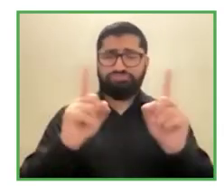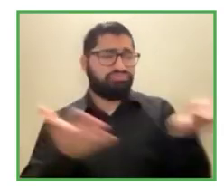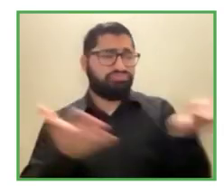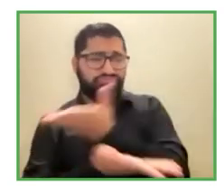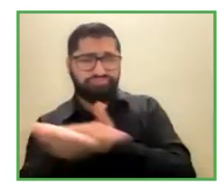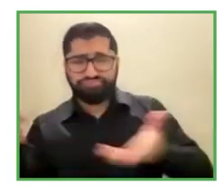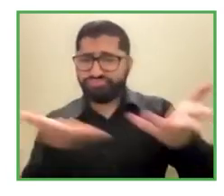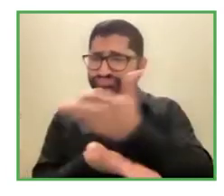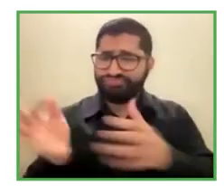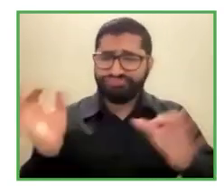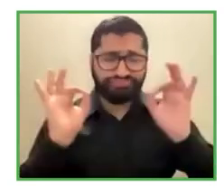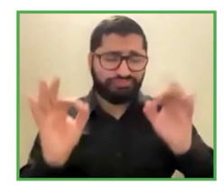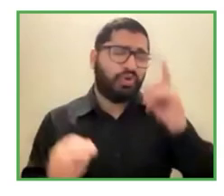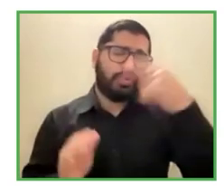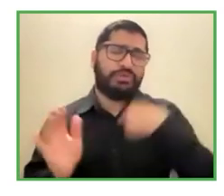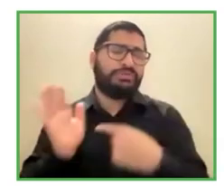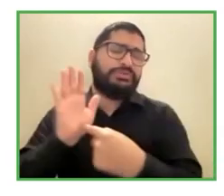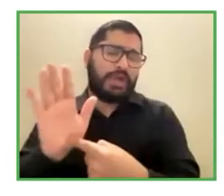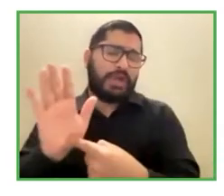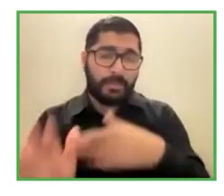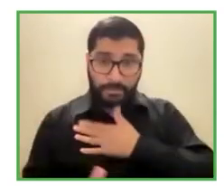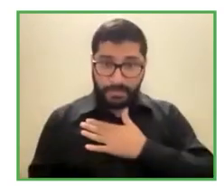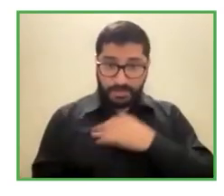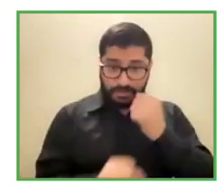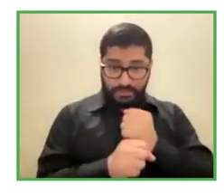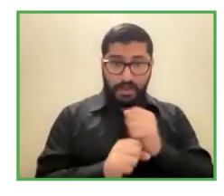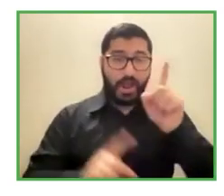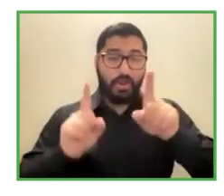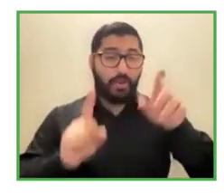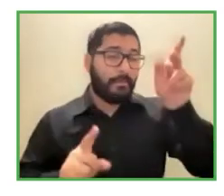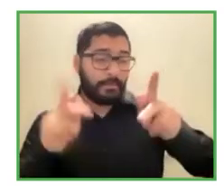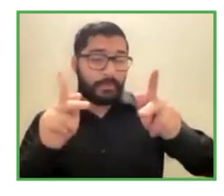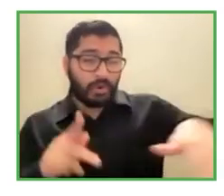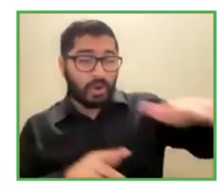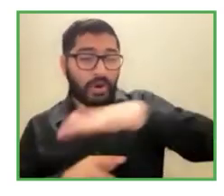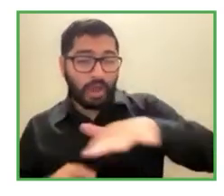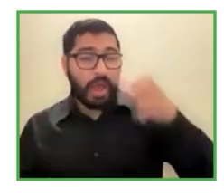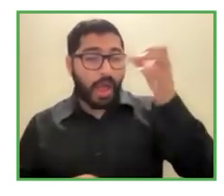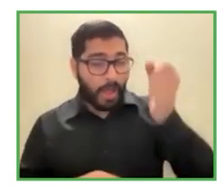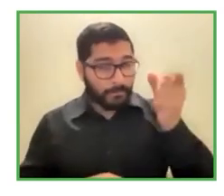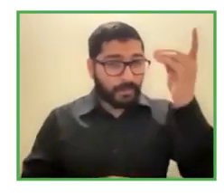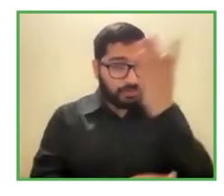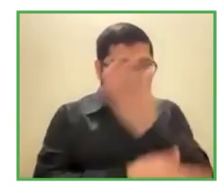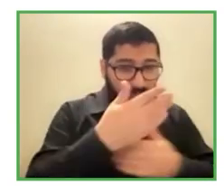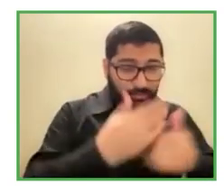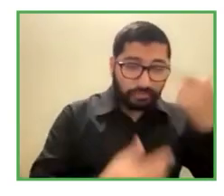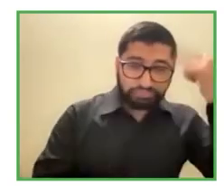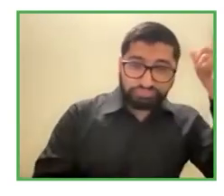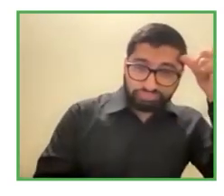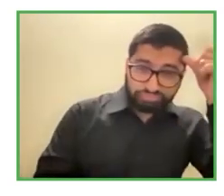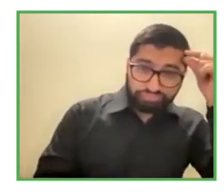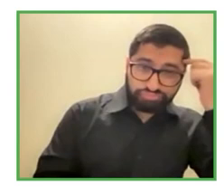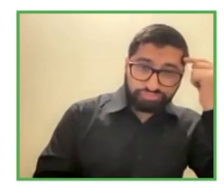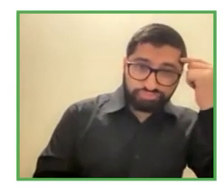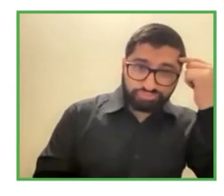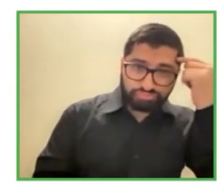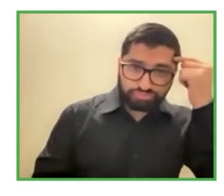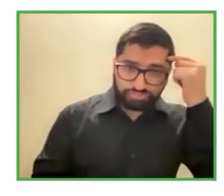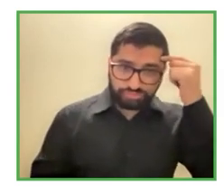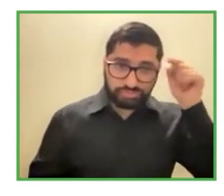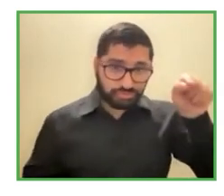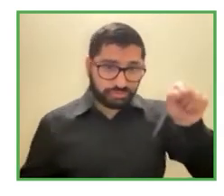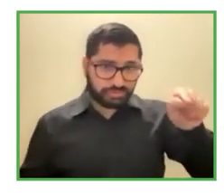ejemplo y los llevaba a un lugar a trabajar pero ellos no interactuaban con nadie más por tanto no había mucha integración